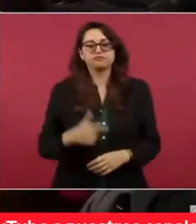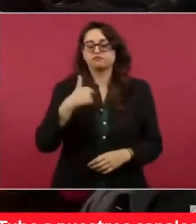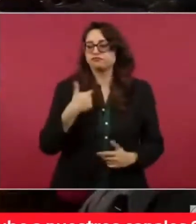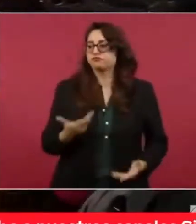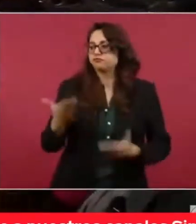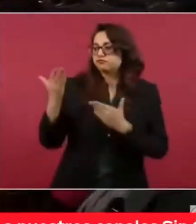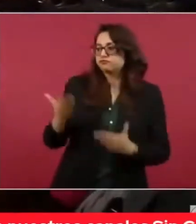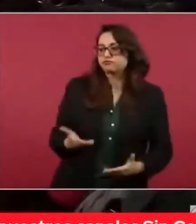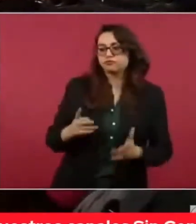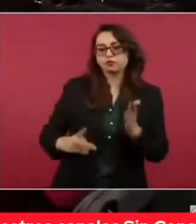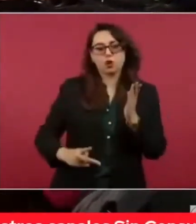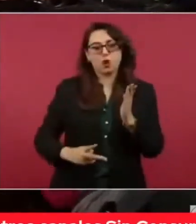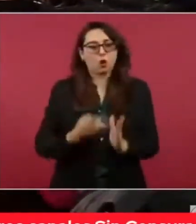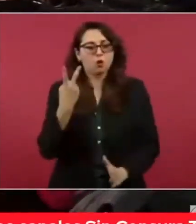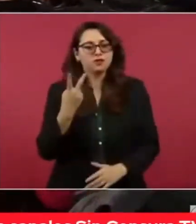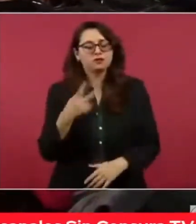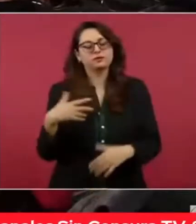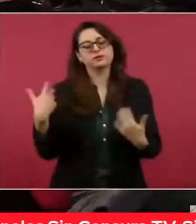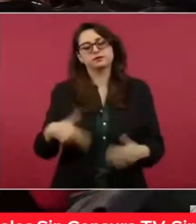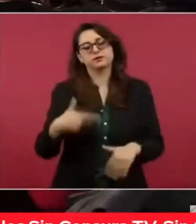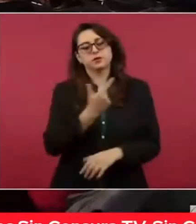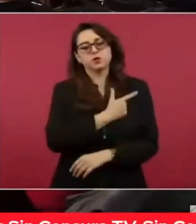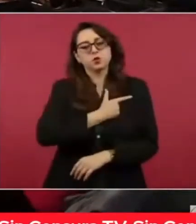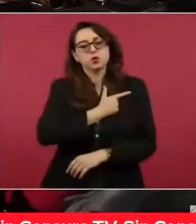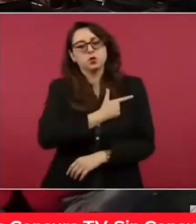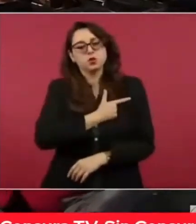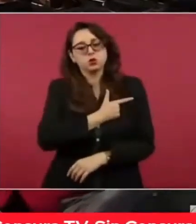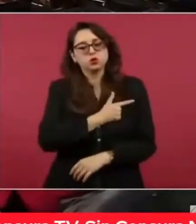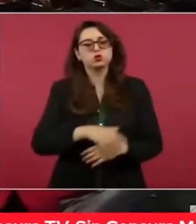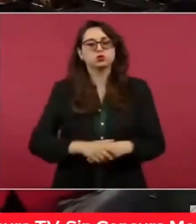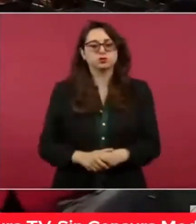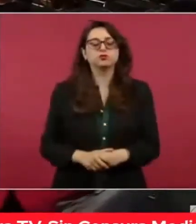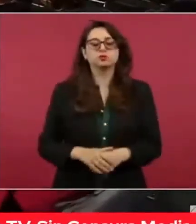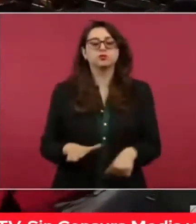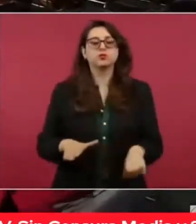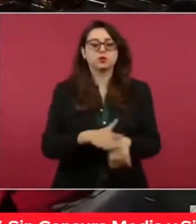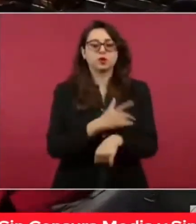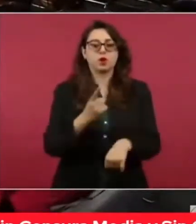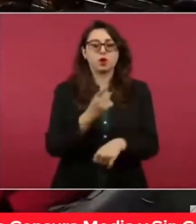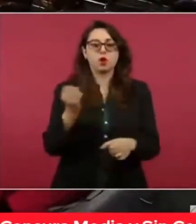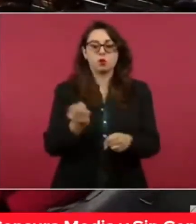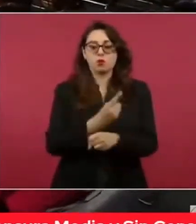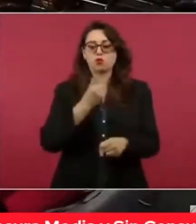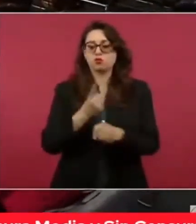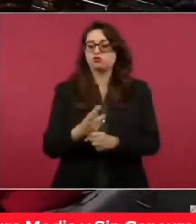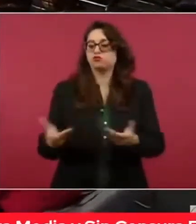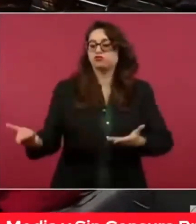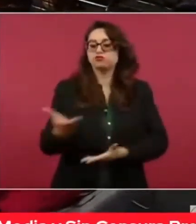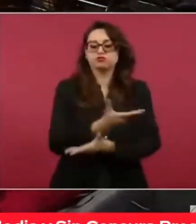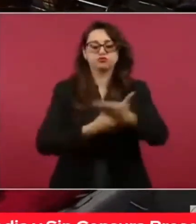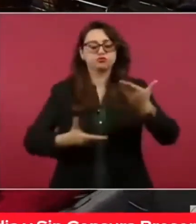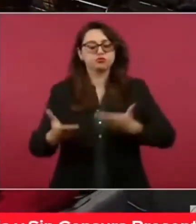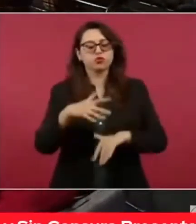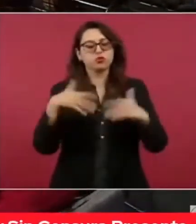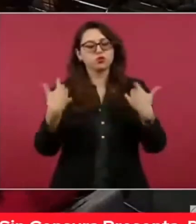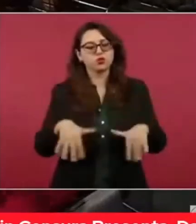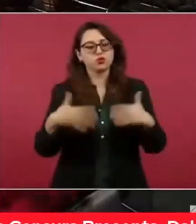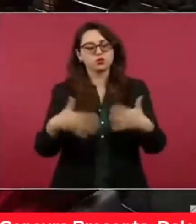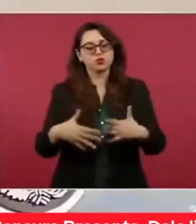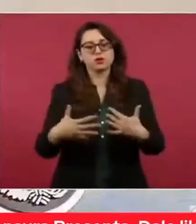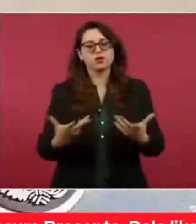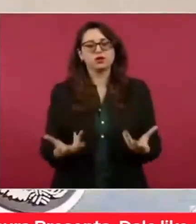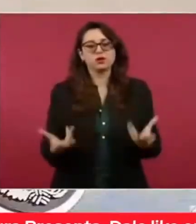invitada en este espacio en Palacio Nacional y sobre todo compartir con todas y todos ustedes las buenas nuevas y los logros que hemos alcanzado